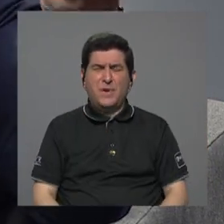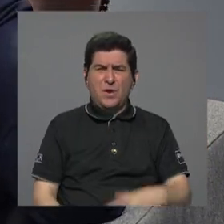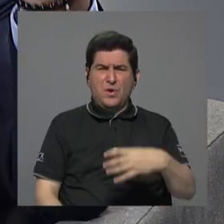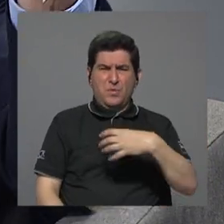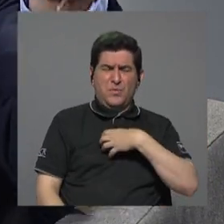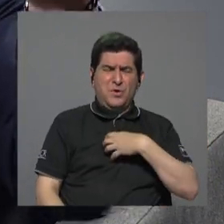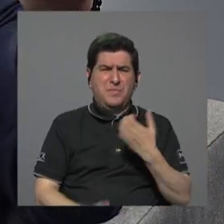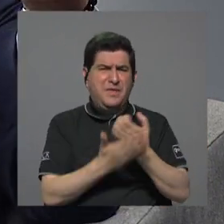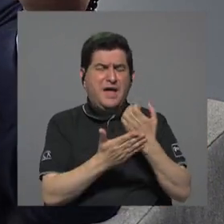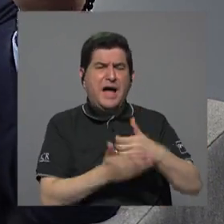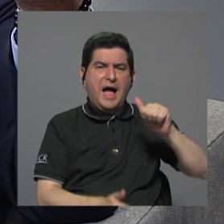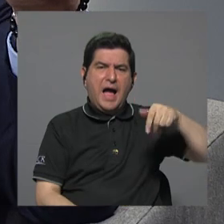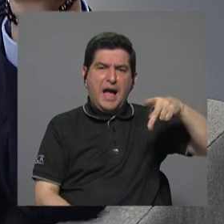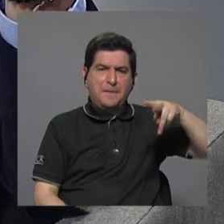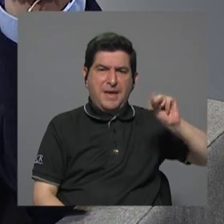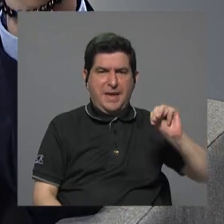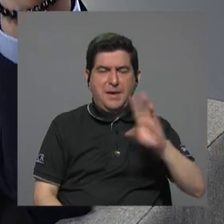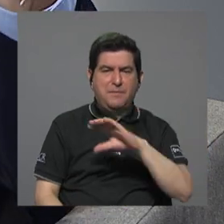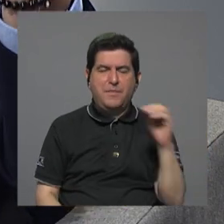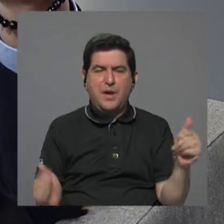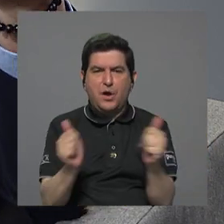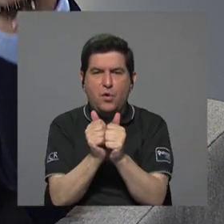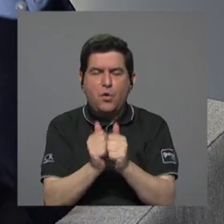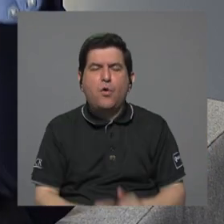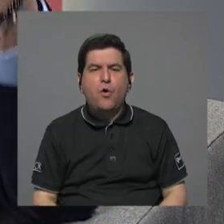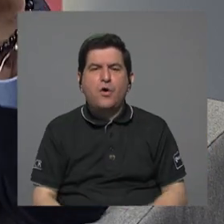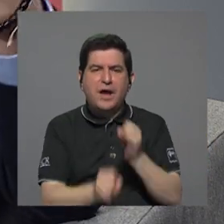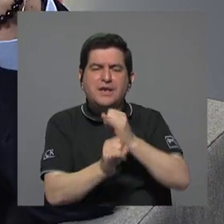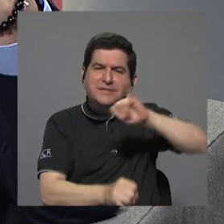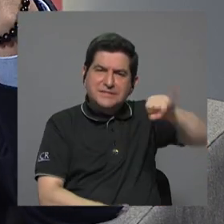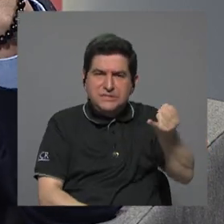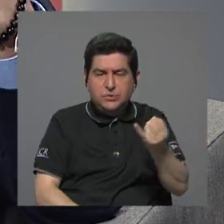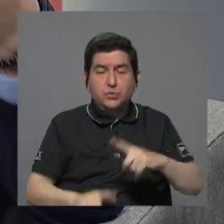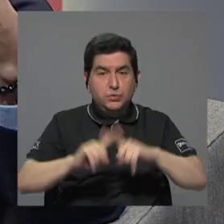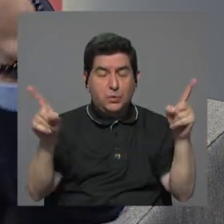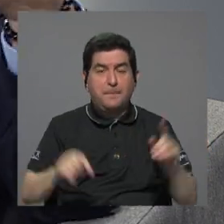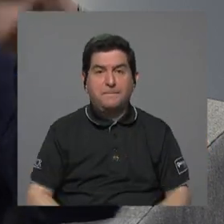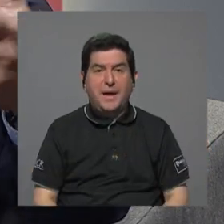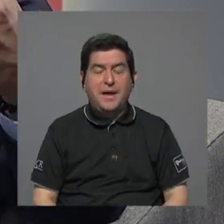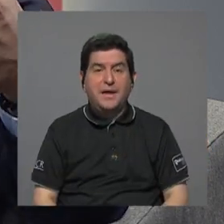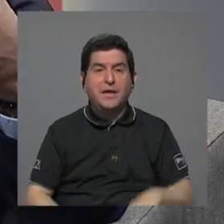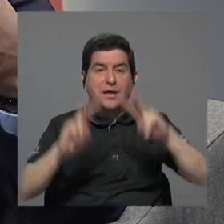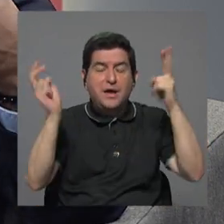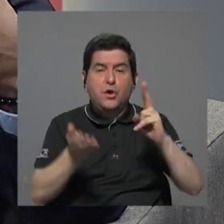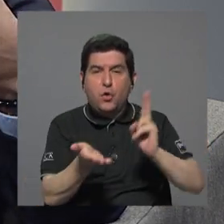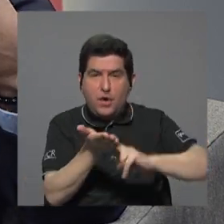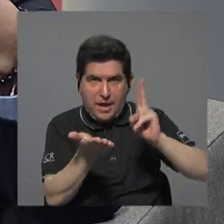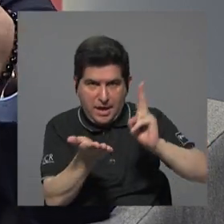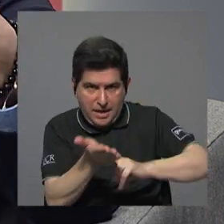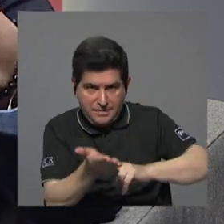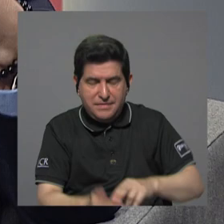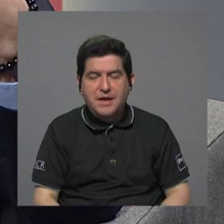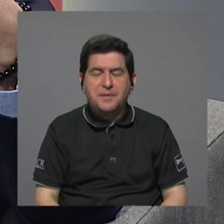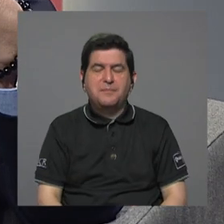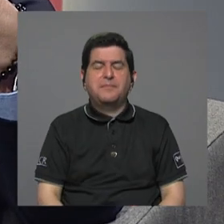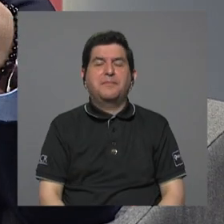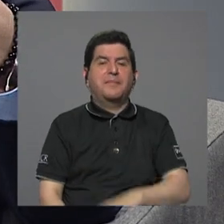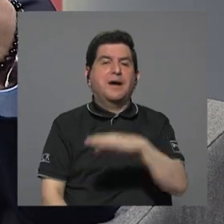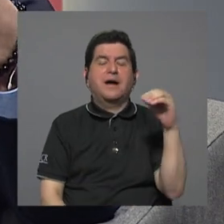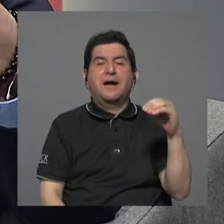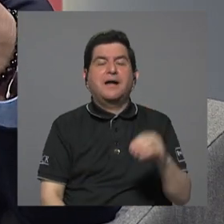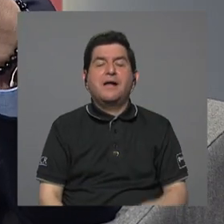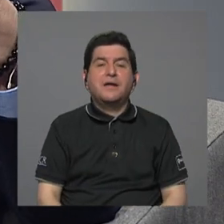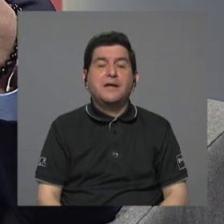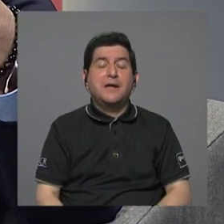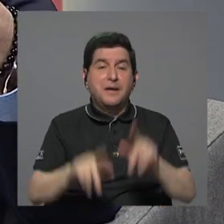económico como el de APM términos con la junta portuaria de Limón sin embargo en materia de contratación y don Eduardo conoce más del tema